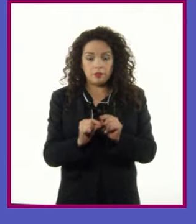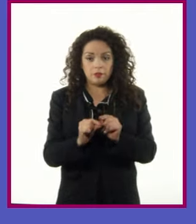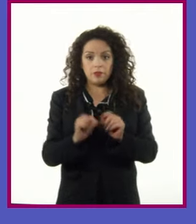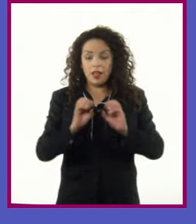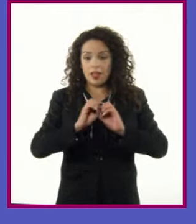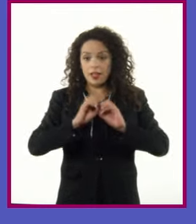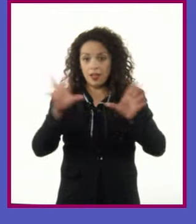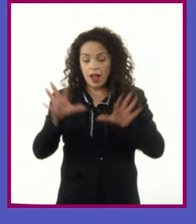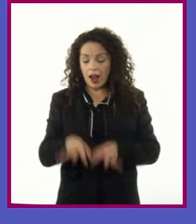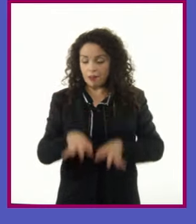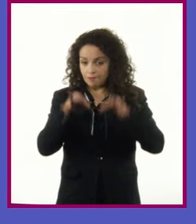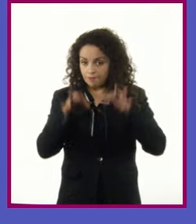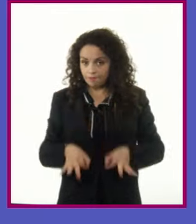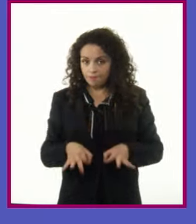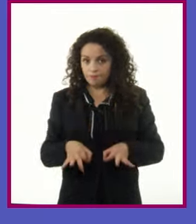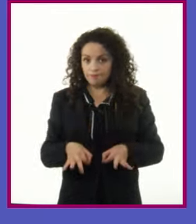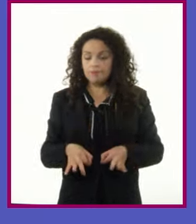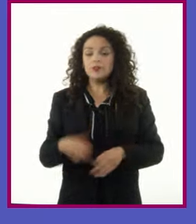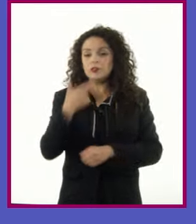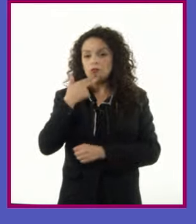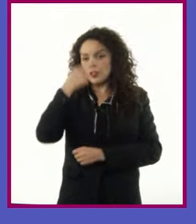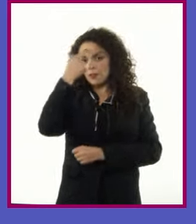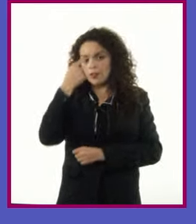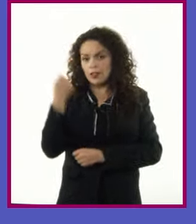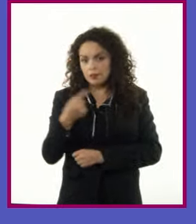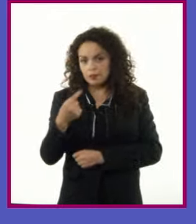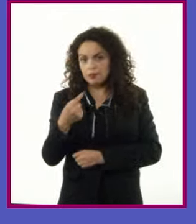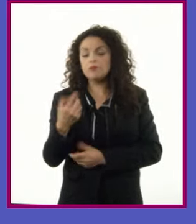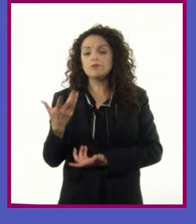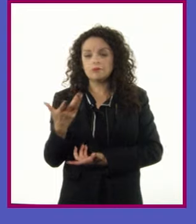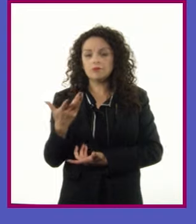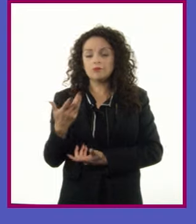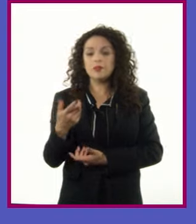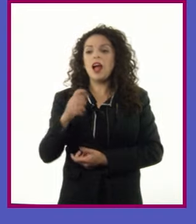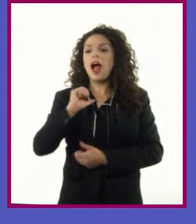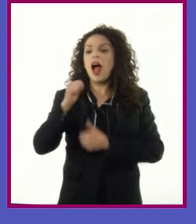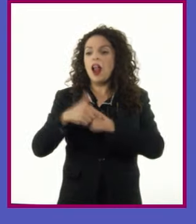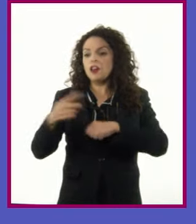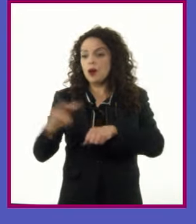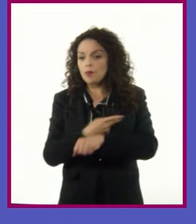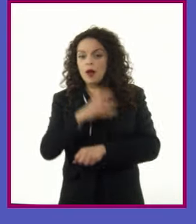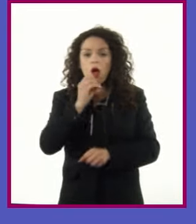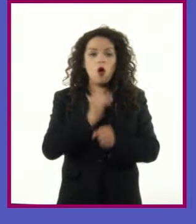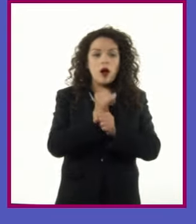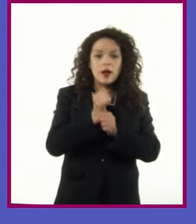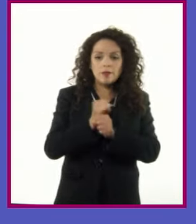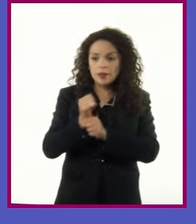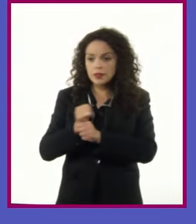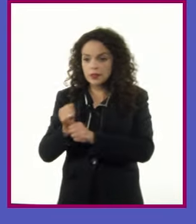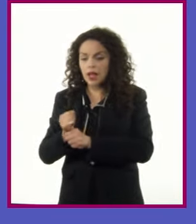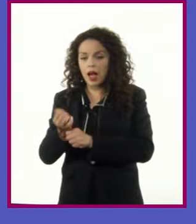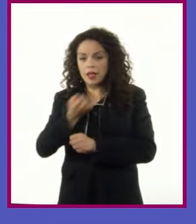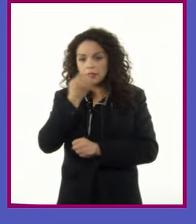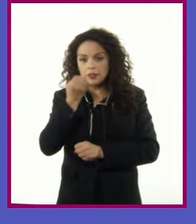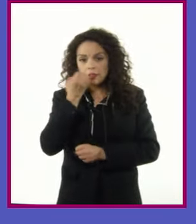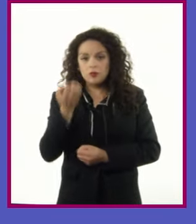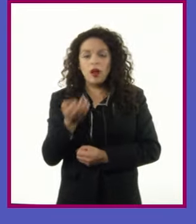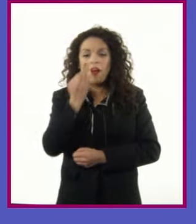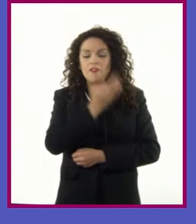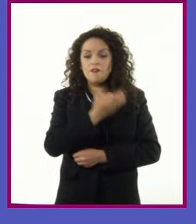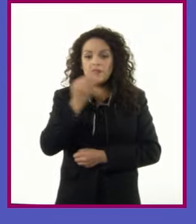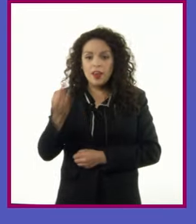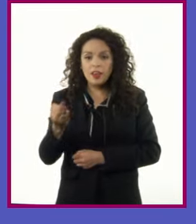clara y precisa Sirven para comunicar eventos, investigaciones escolares, fechas cívicas,